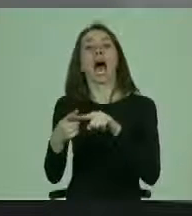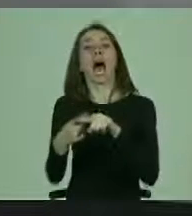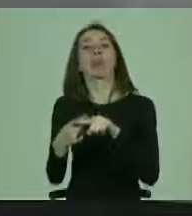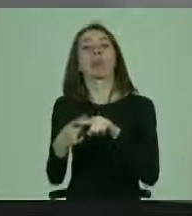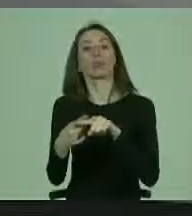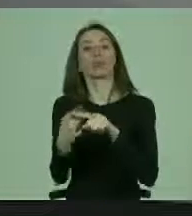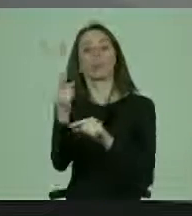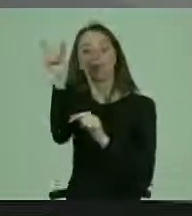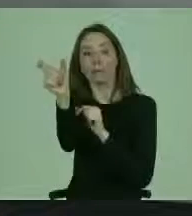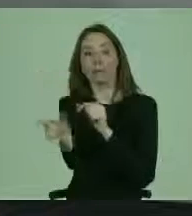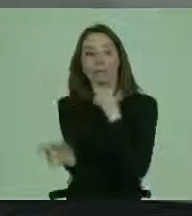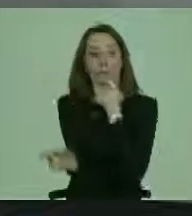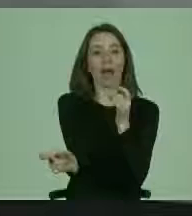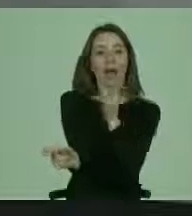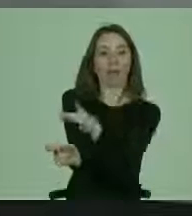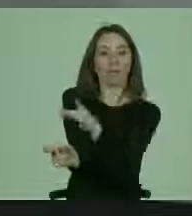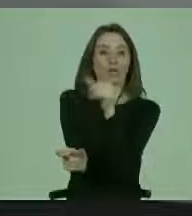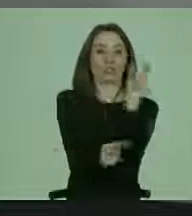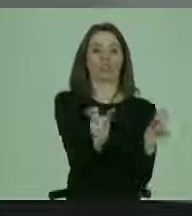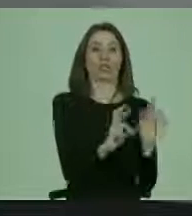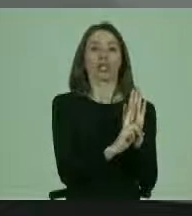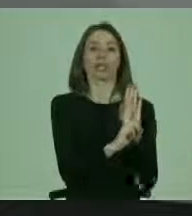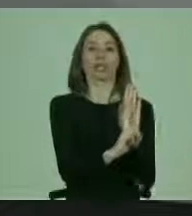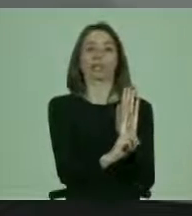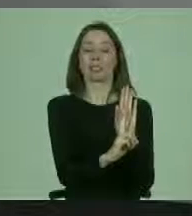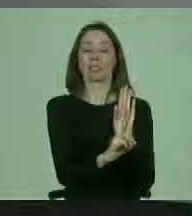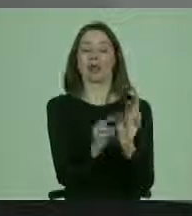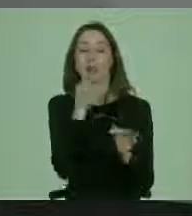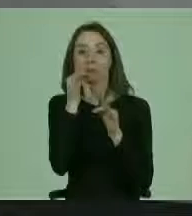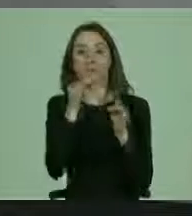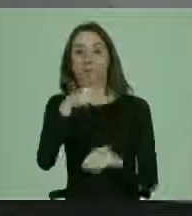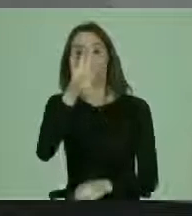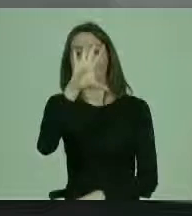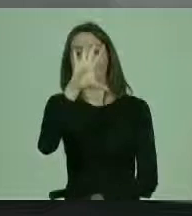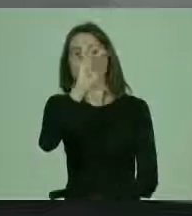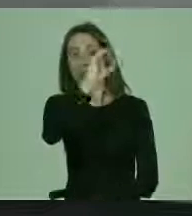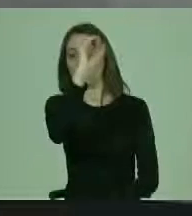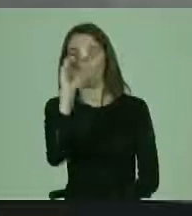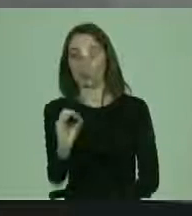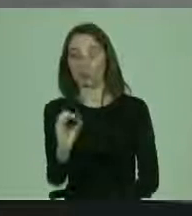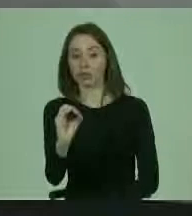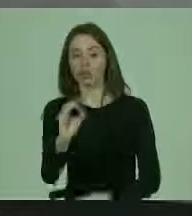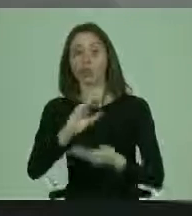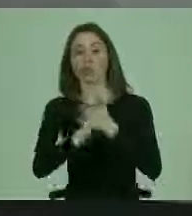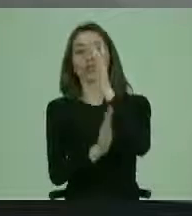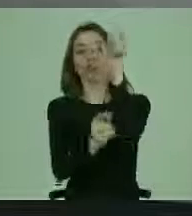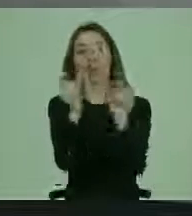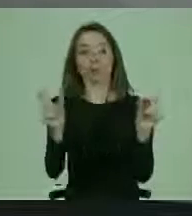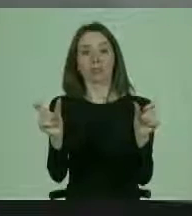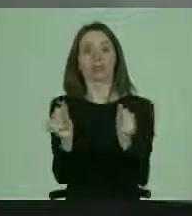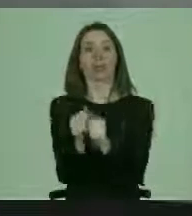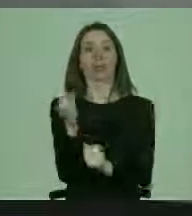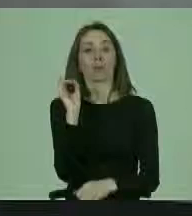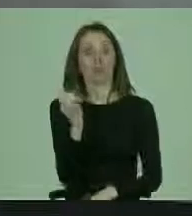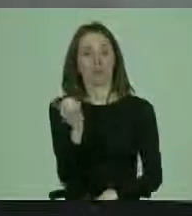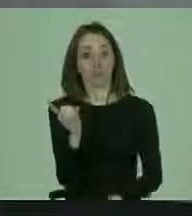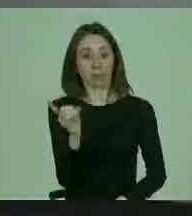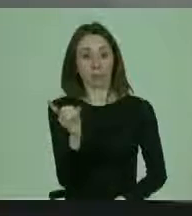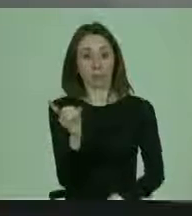vulnerabilidad de quienes representan, incluso se ha dicho sobre el 50% del universo de personas con discapacidad.